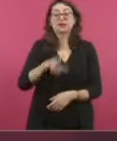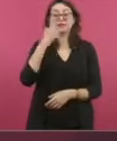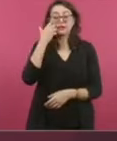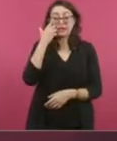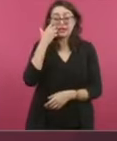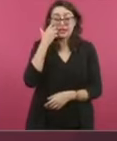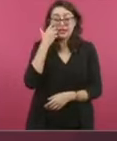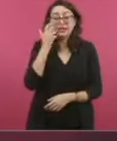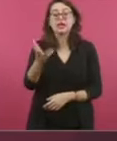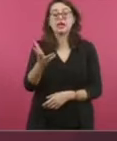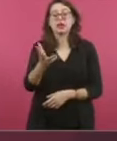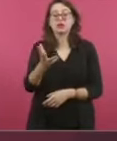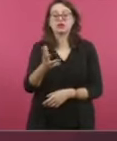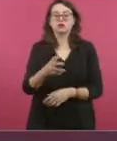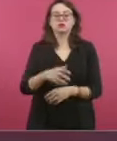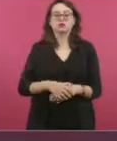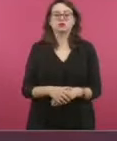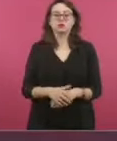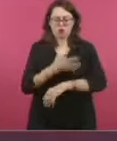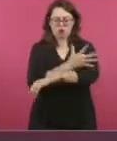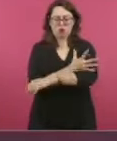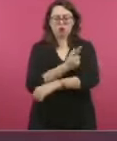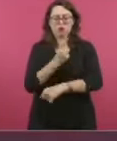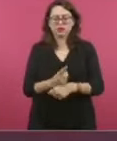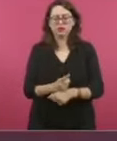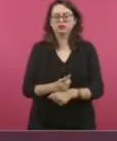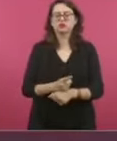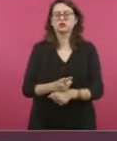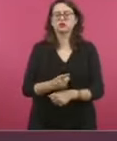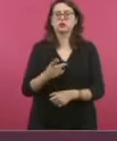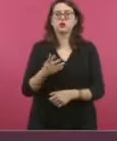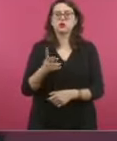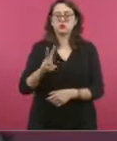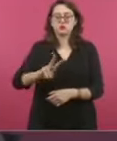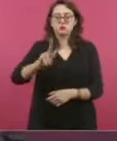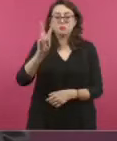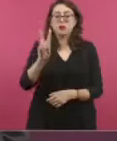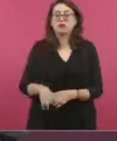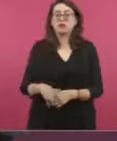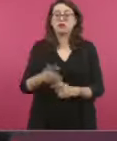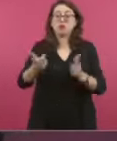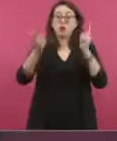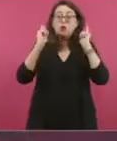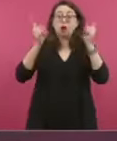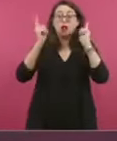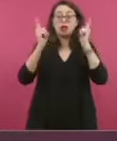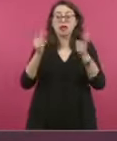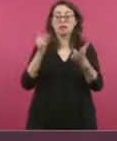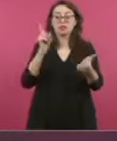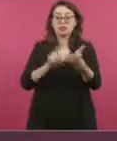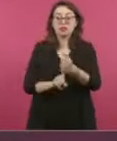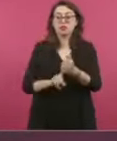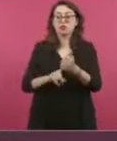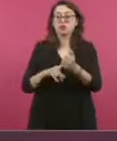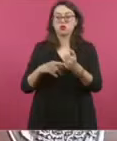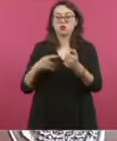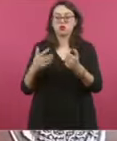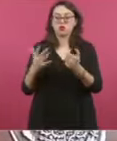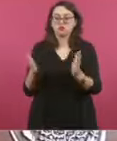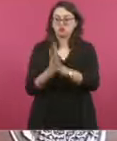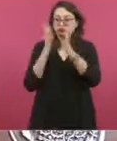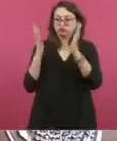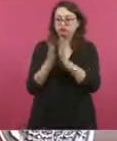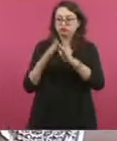que haya democracia y